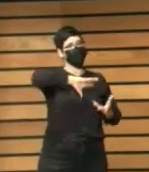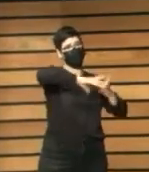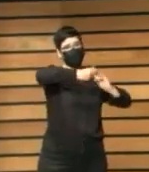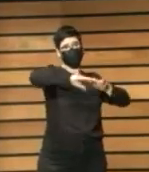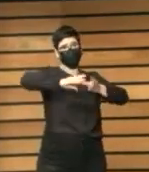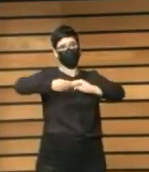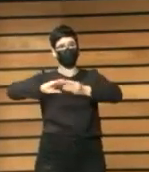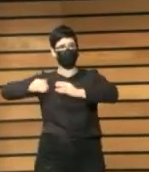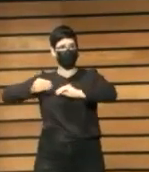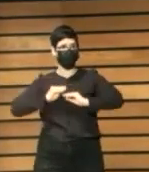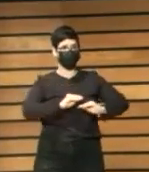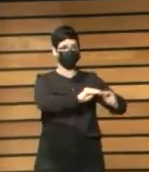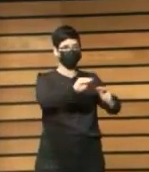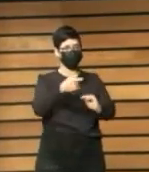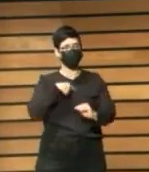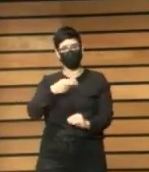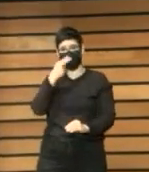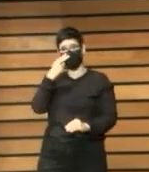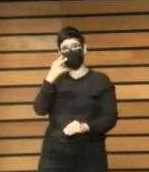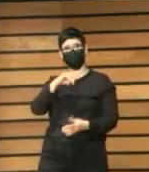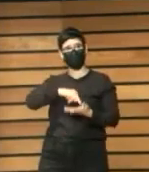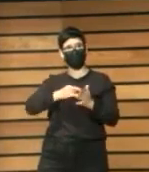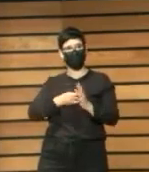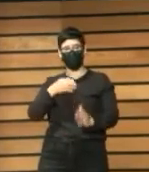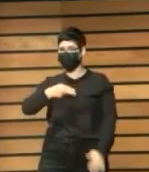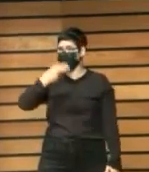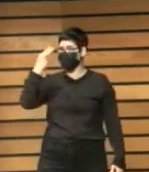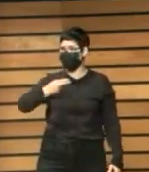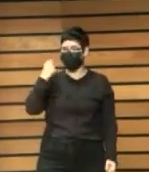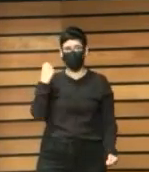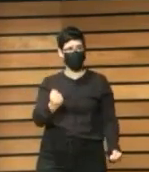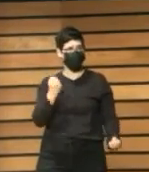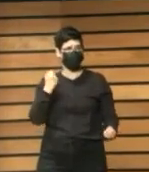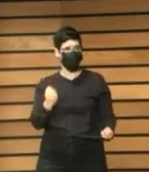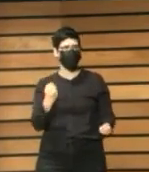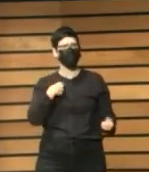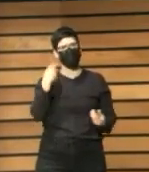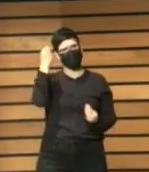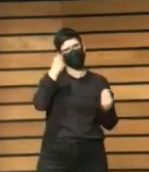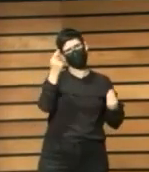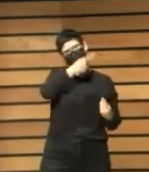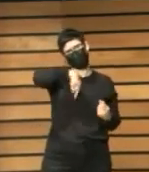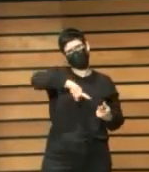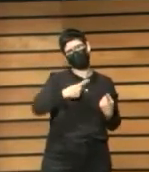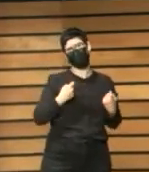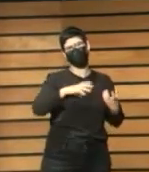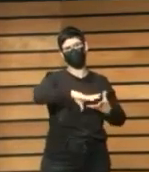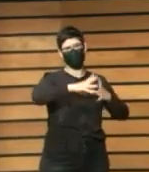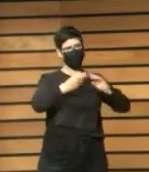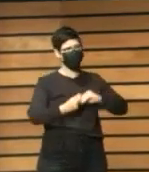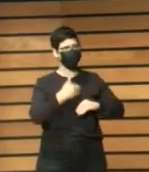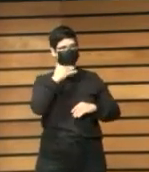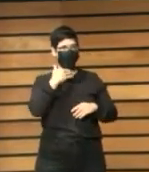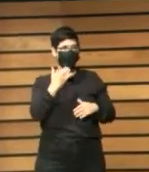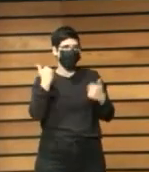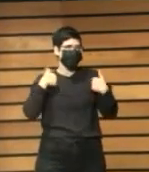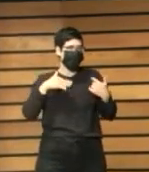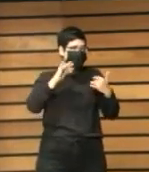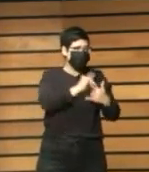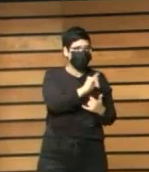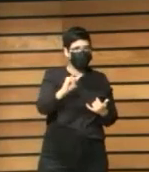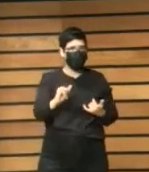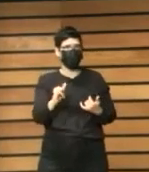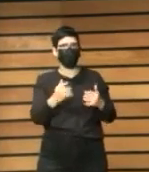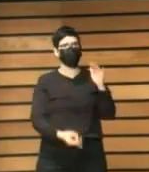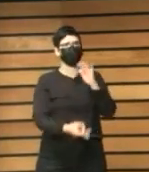me parece súper interesante el proyecto pero me pregunto ¿no sería mejor que nos adaptáramos a algo que ya existe sin